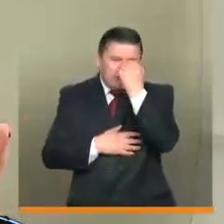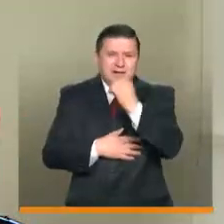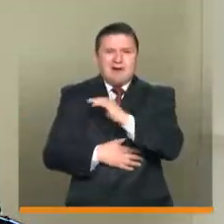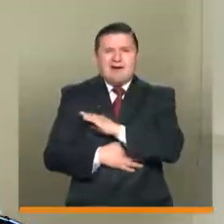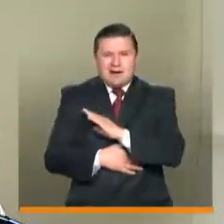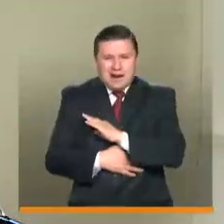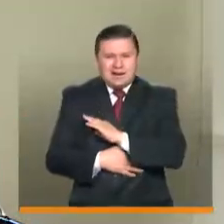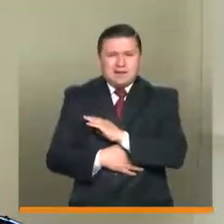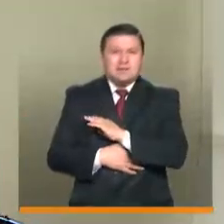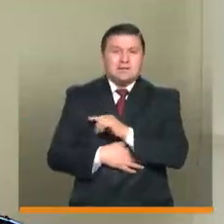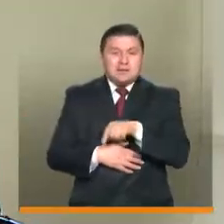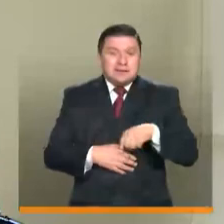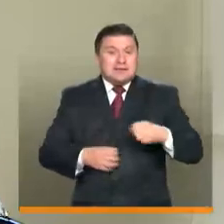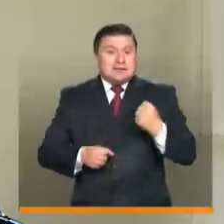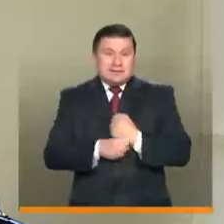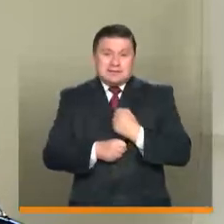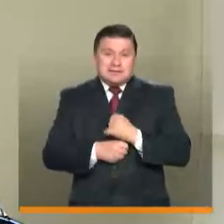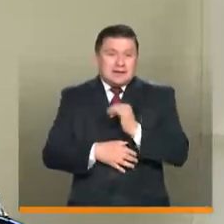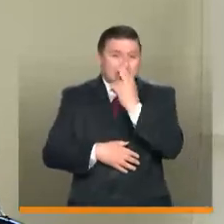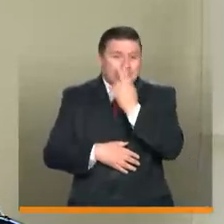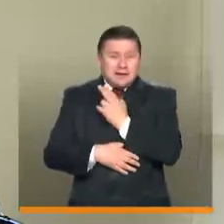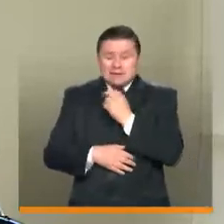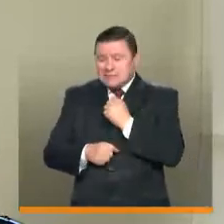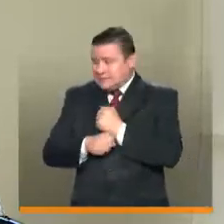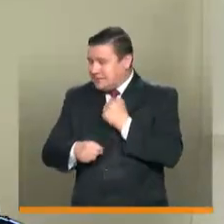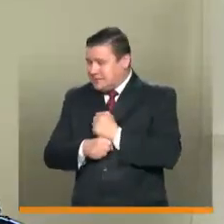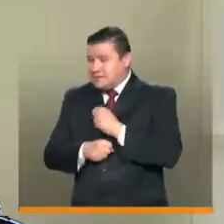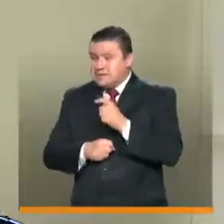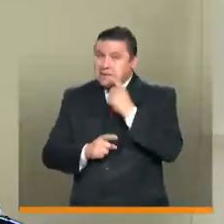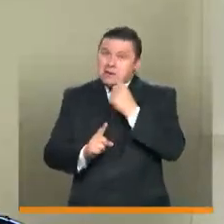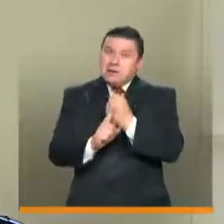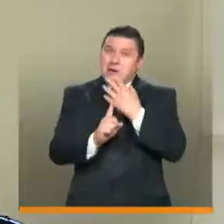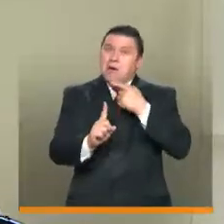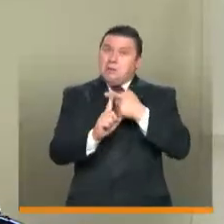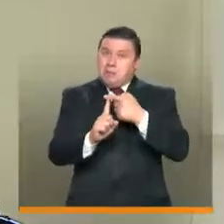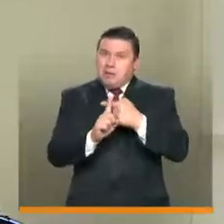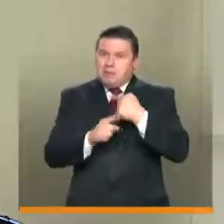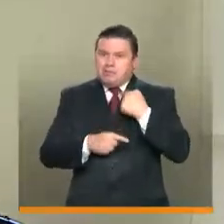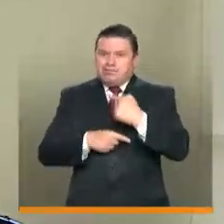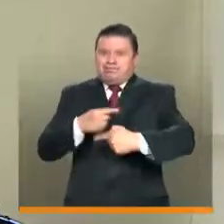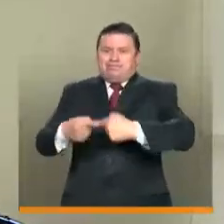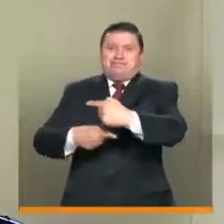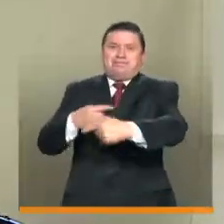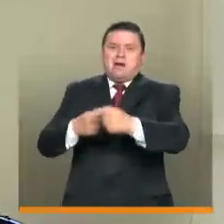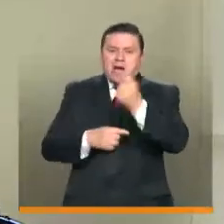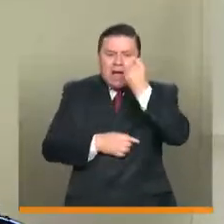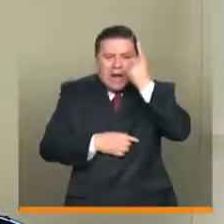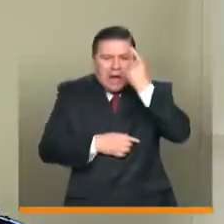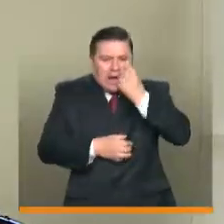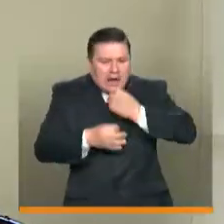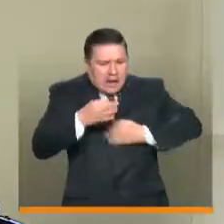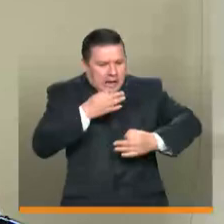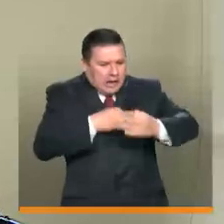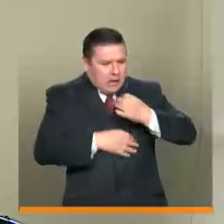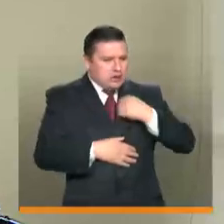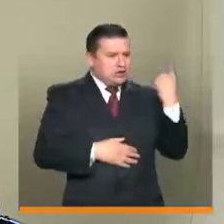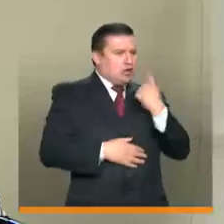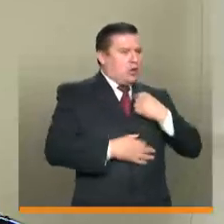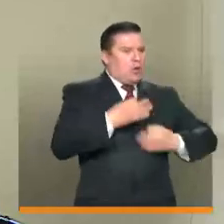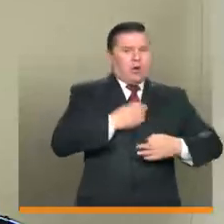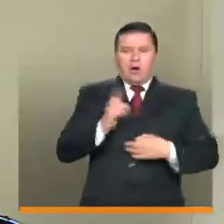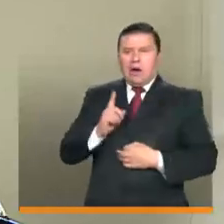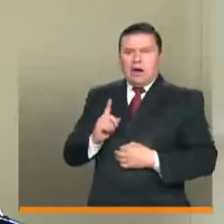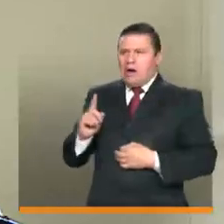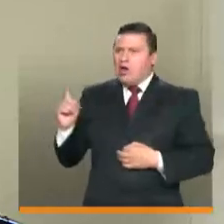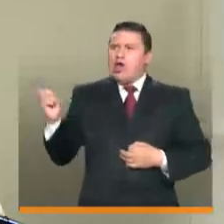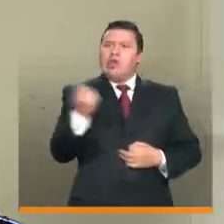los alcaldes, esto es un trabajo de compromiso. Vamos a impactar muy positivamente una generación que va a entender que el cuidado no es individual, que el